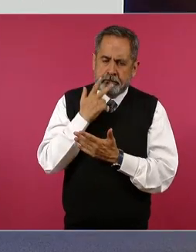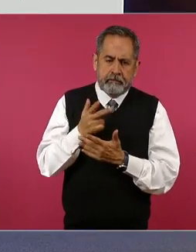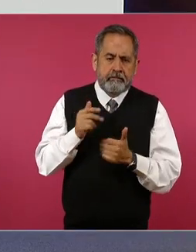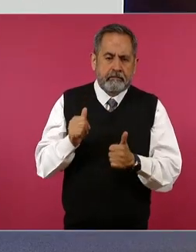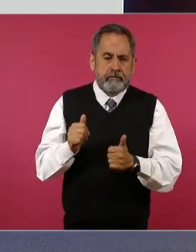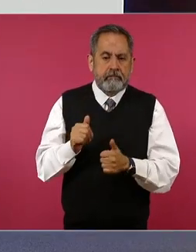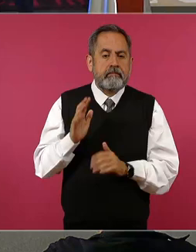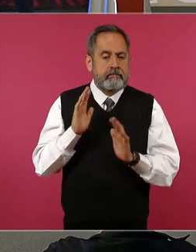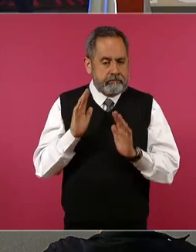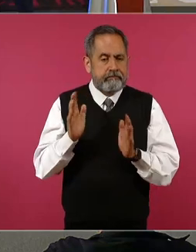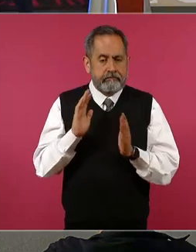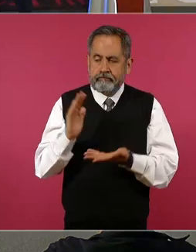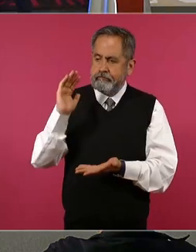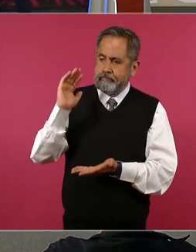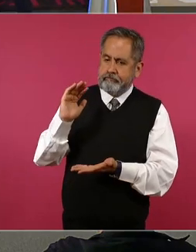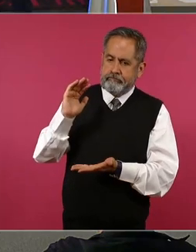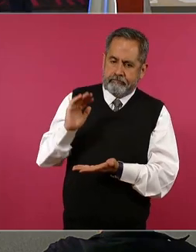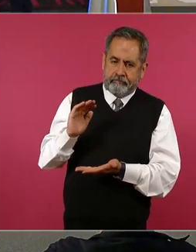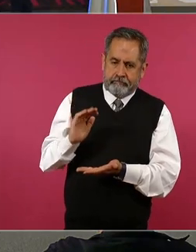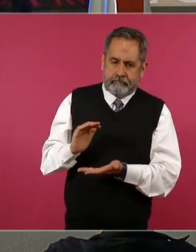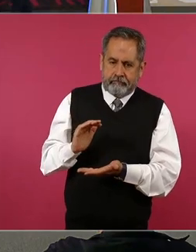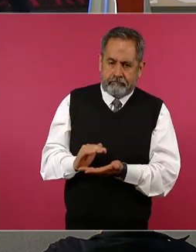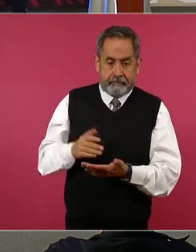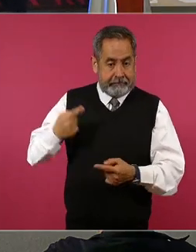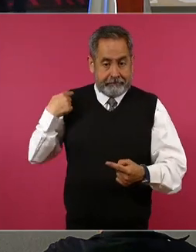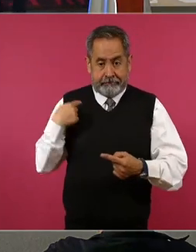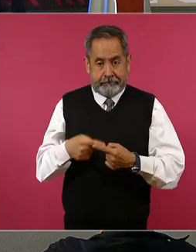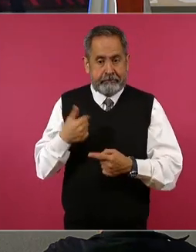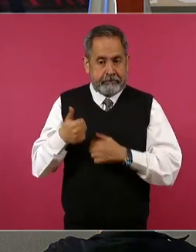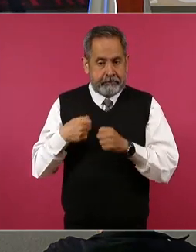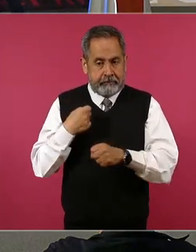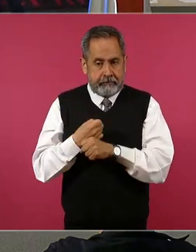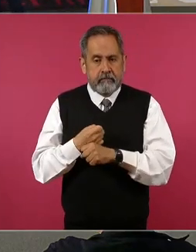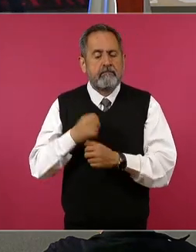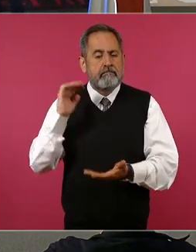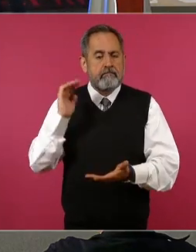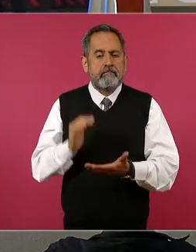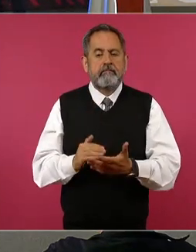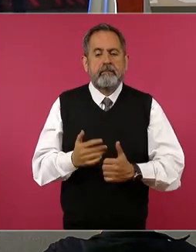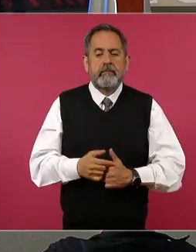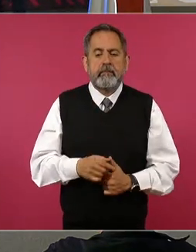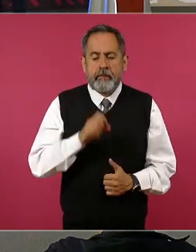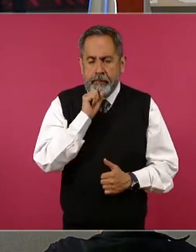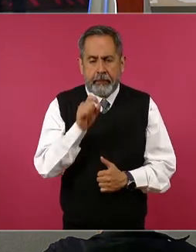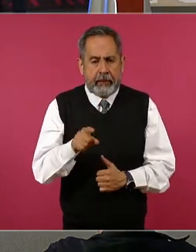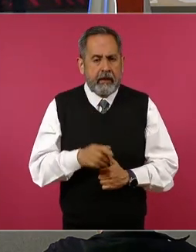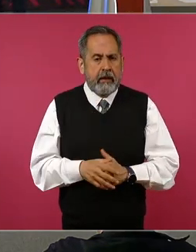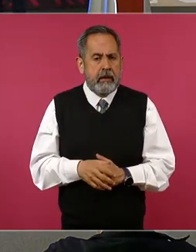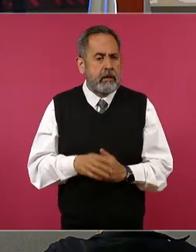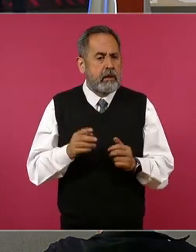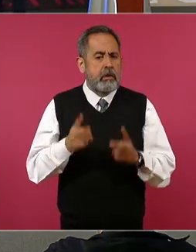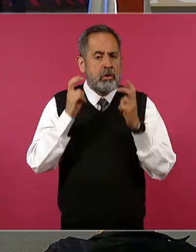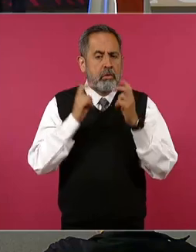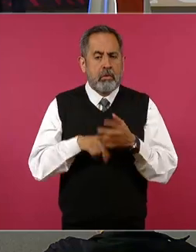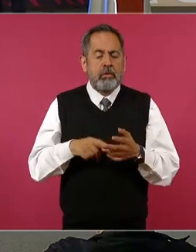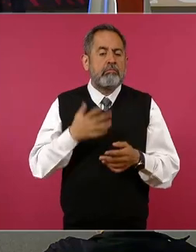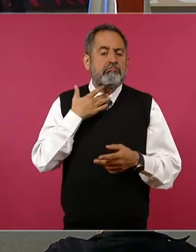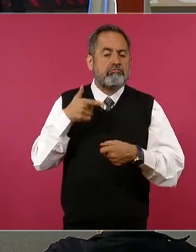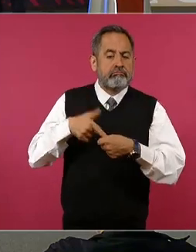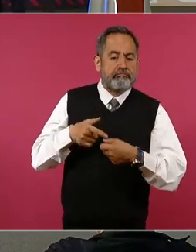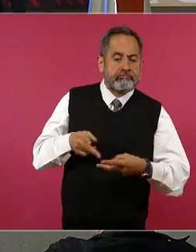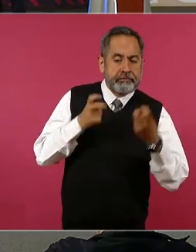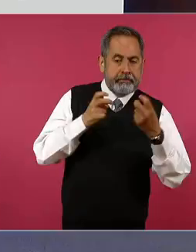cómo ha bajado el delito de secuestro en esta administración. Adelante. Y el robo de hidrocarburos.